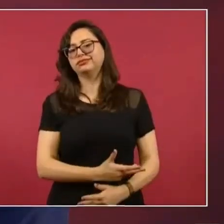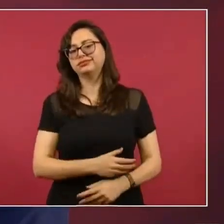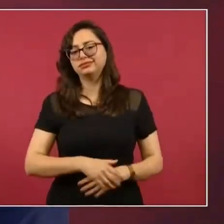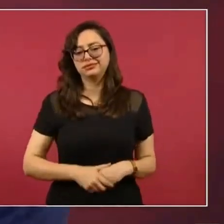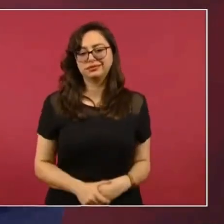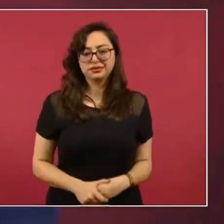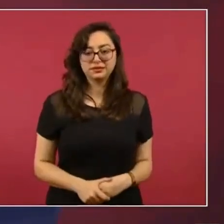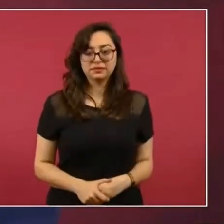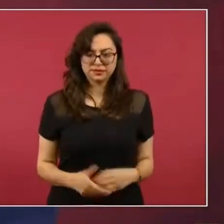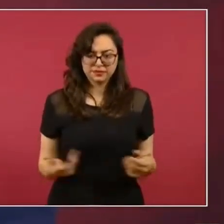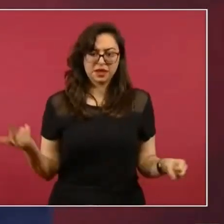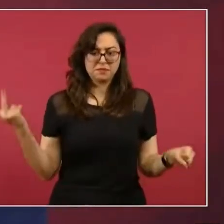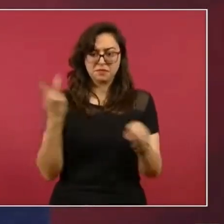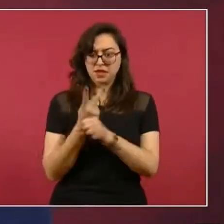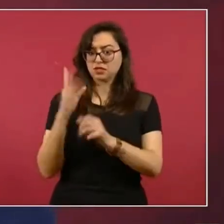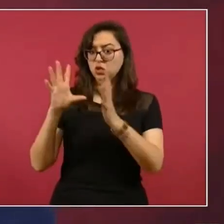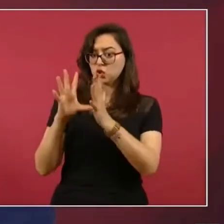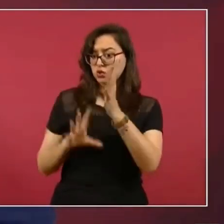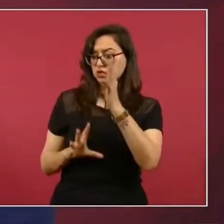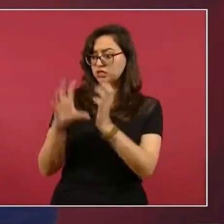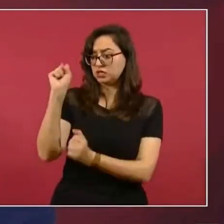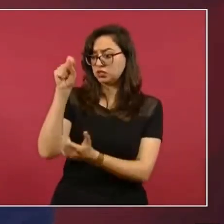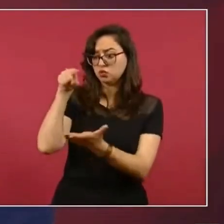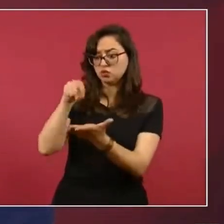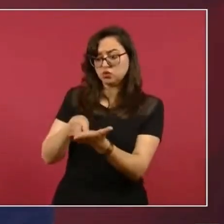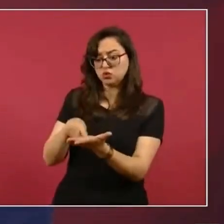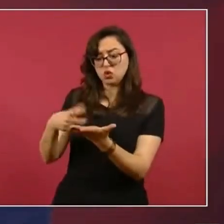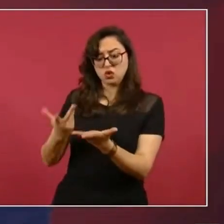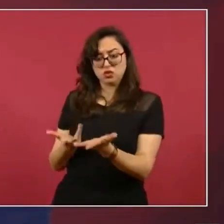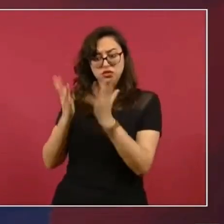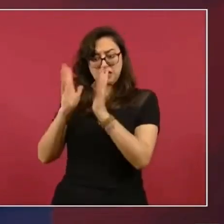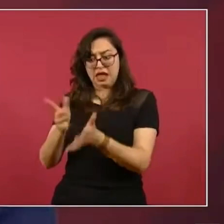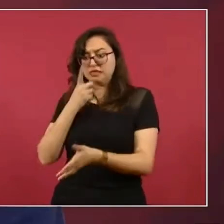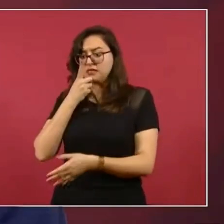¿Y para qué es la Secretaría de Economía?